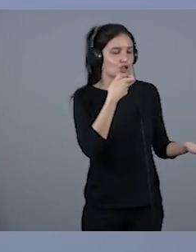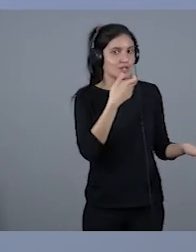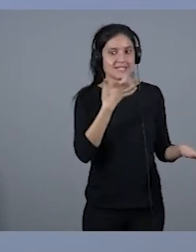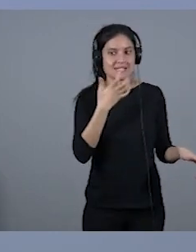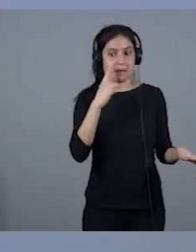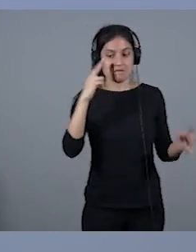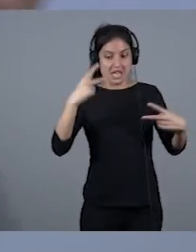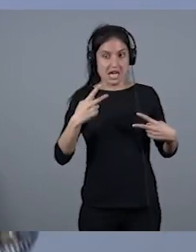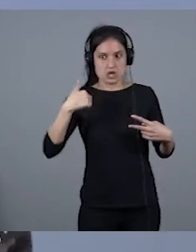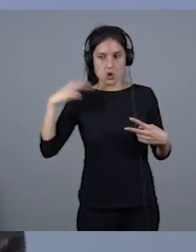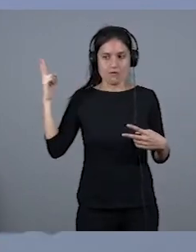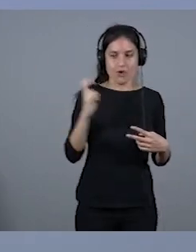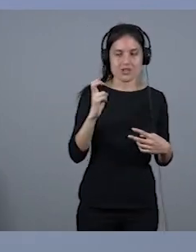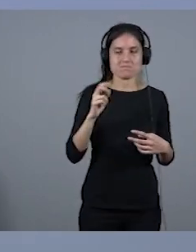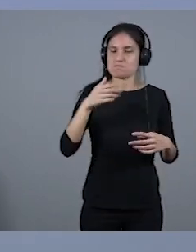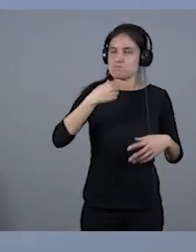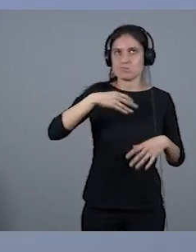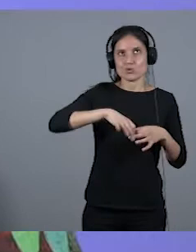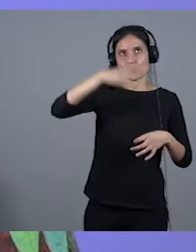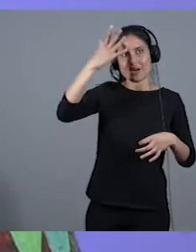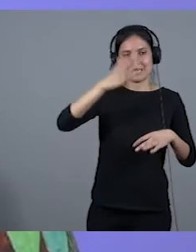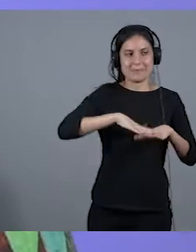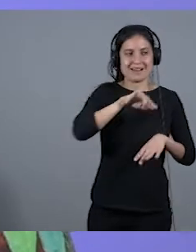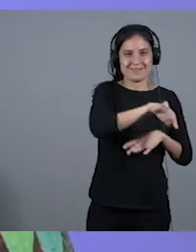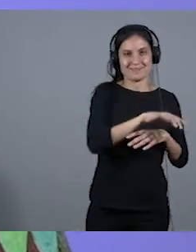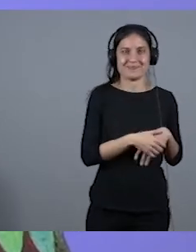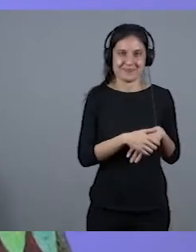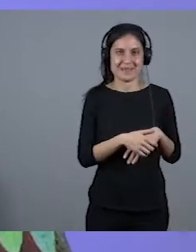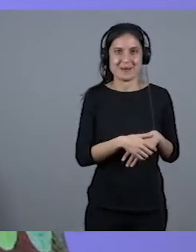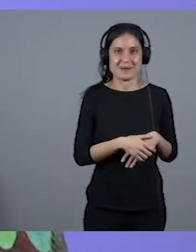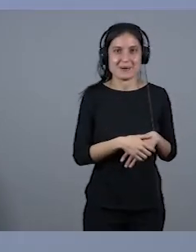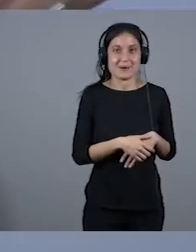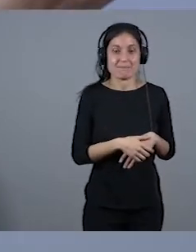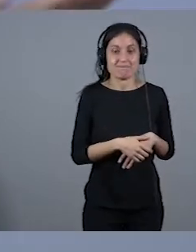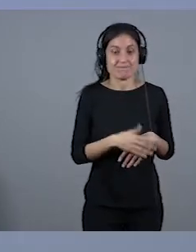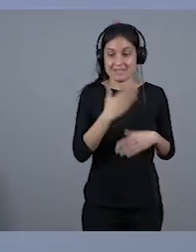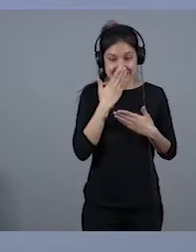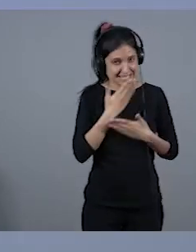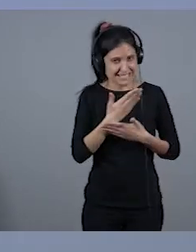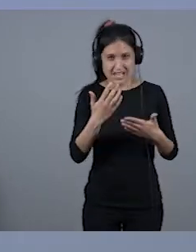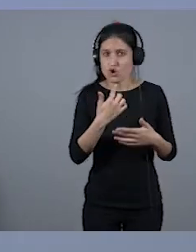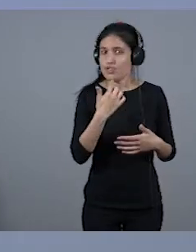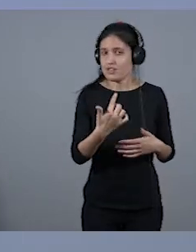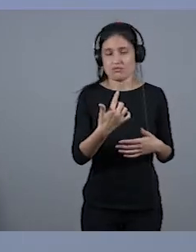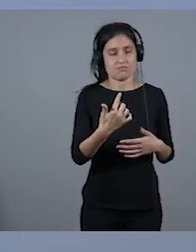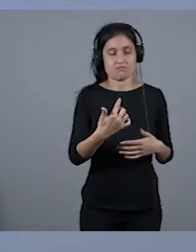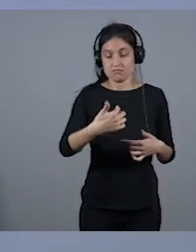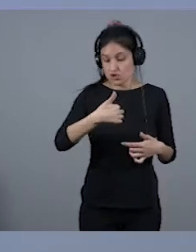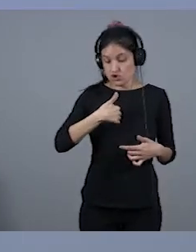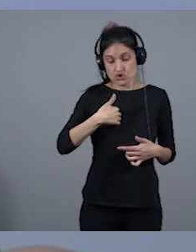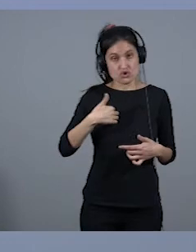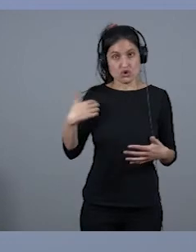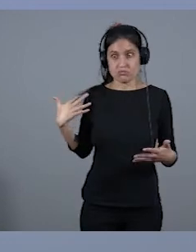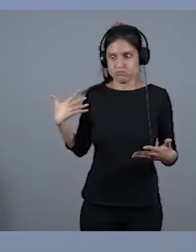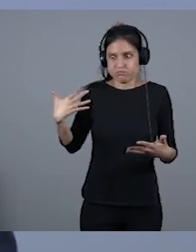mira, no todo el mundo, no puedes catalogar a todo el mundo, pero con sinceridad digo, y tú lo sabes, que es que yo nunca he sido